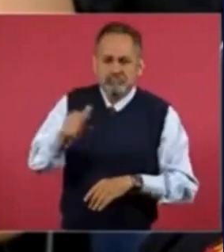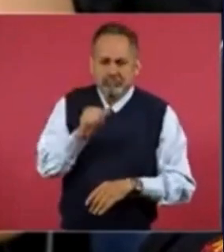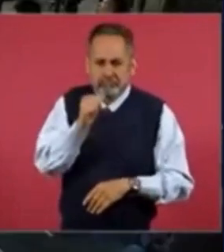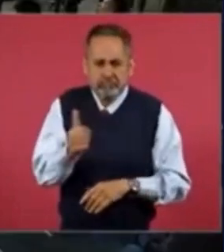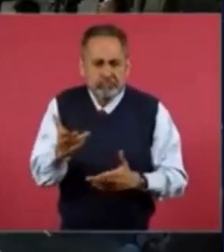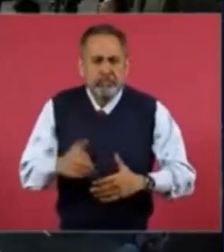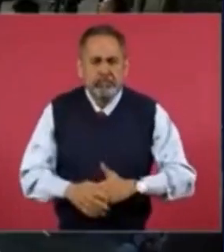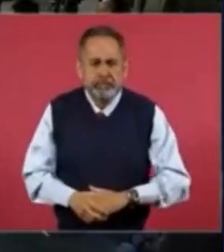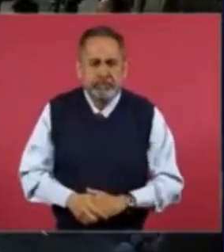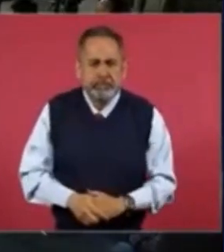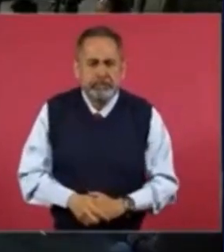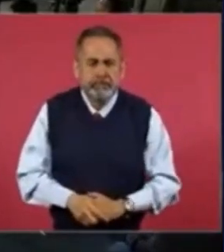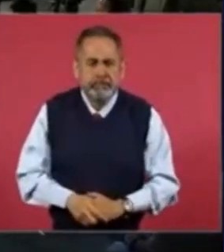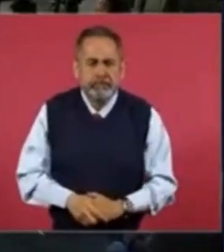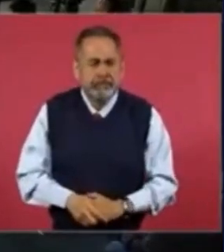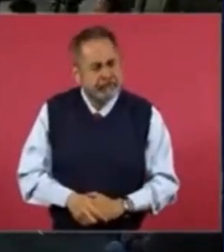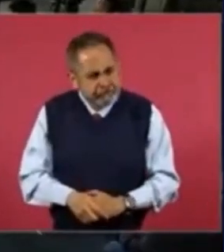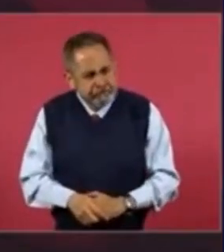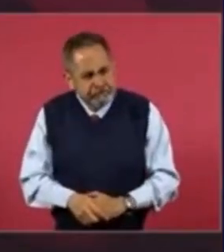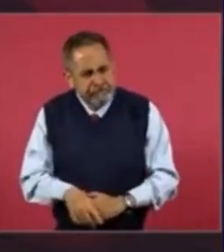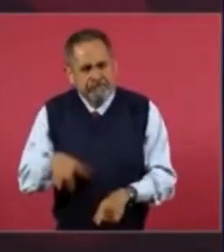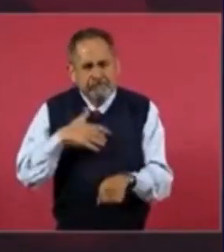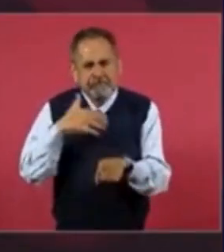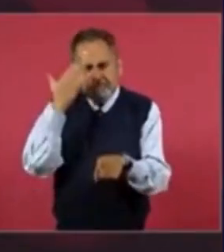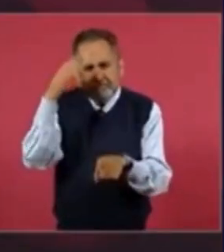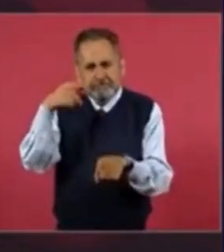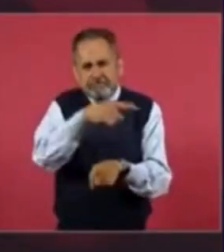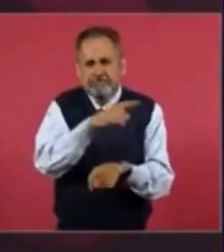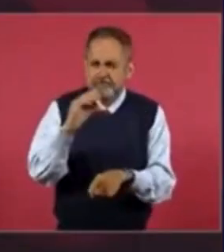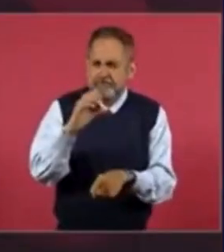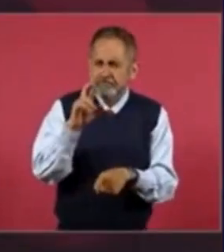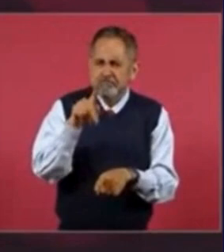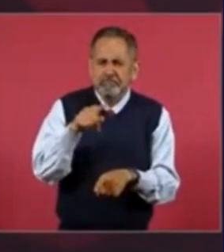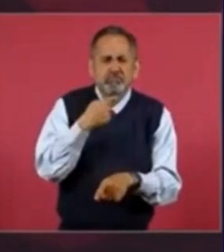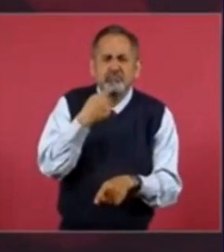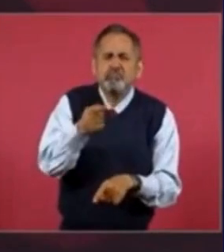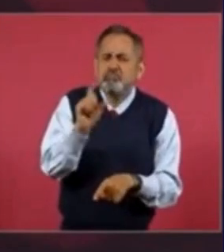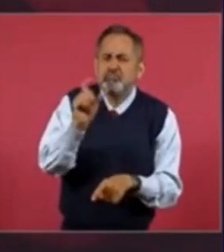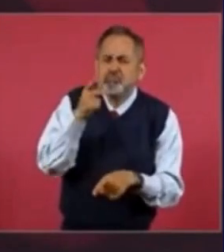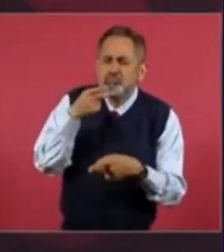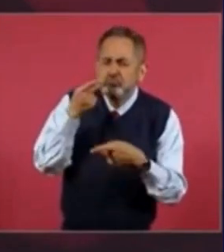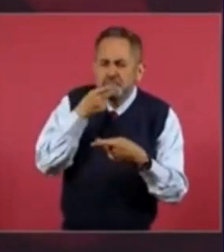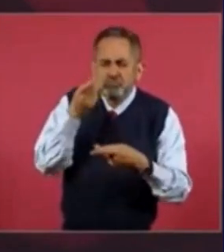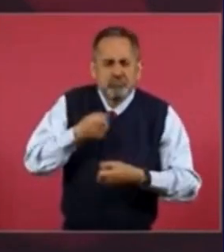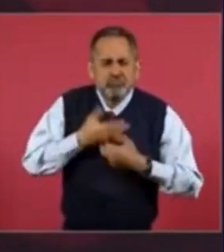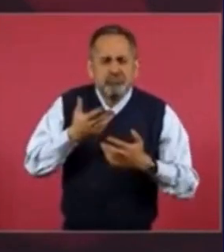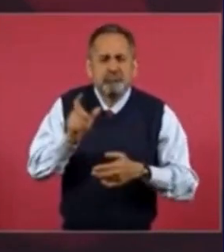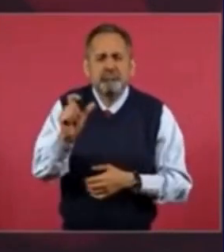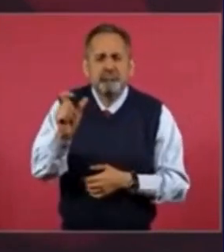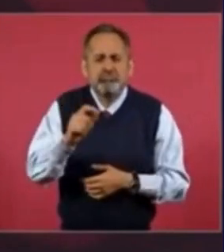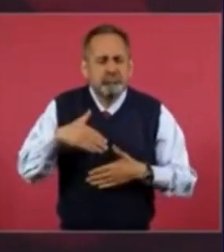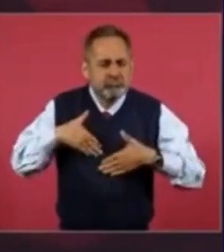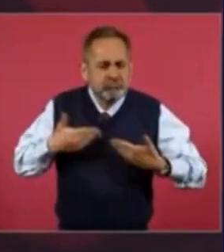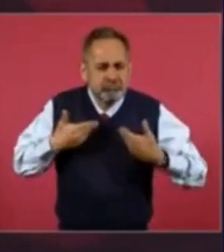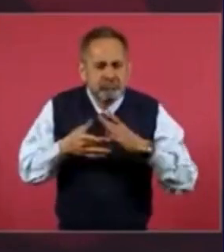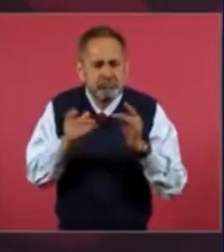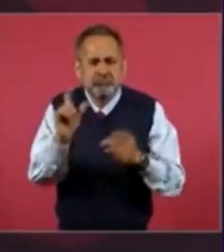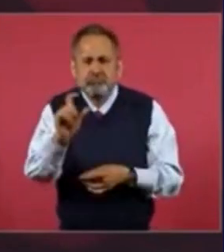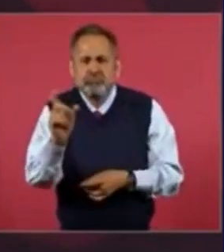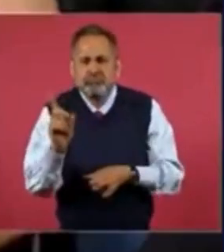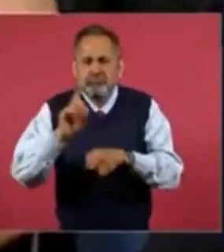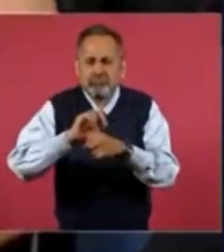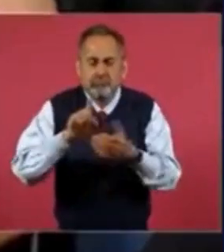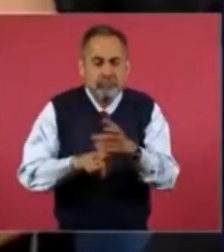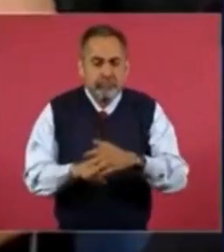relevantes para la política nacional e internacional, buscando dejar en claro las posturas de su gobierno sobre varios asuntos de